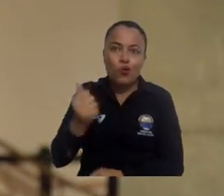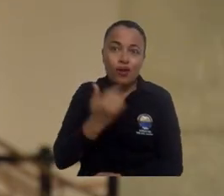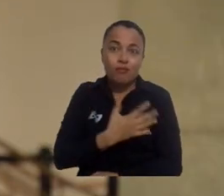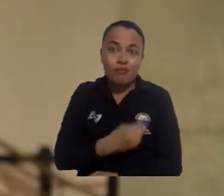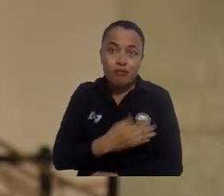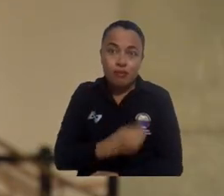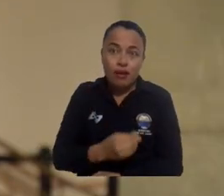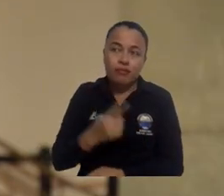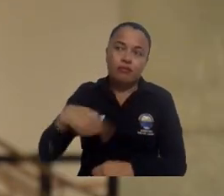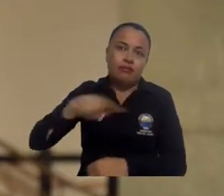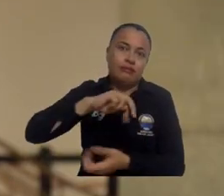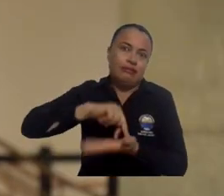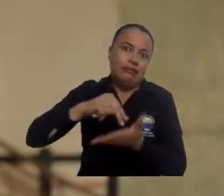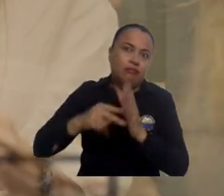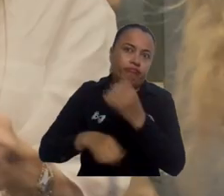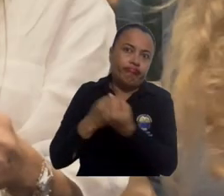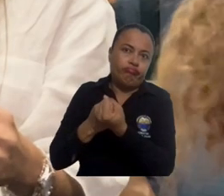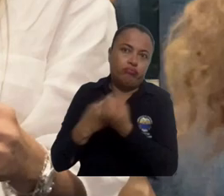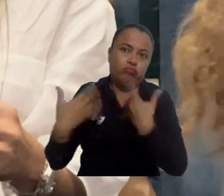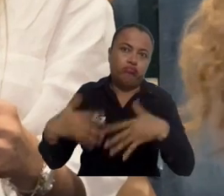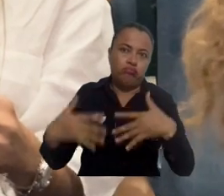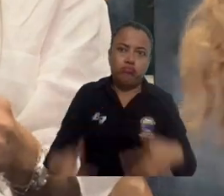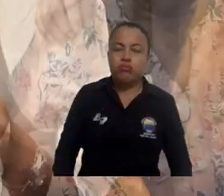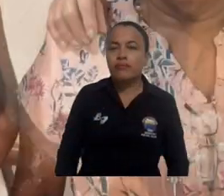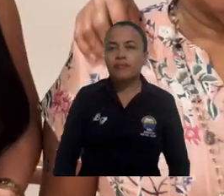apoyo inmenso para todas esas niñas.